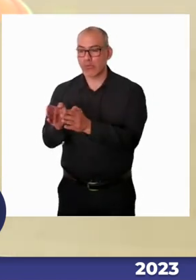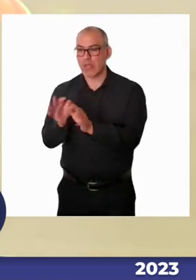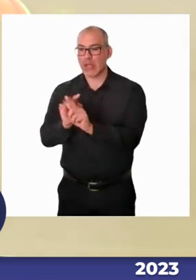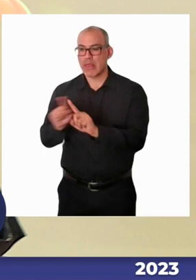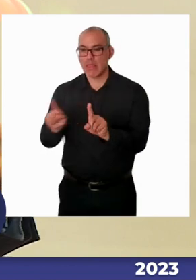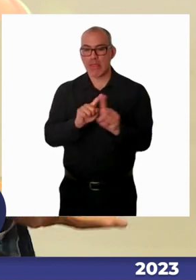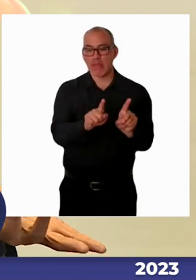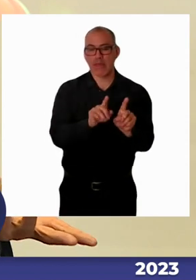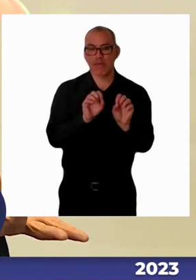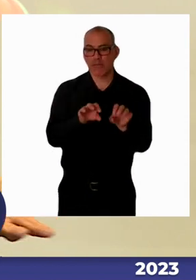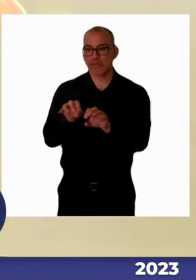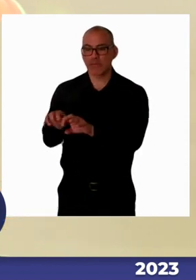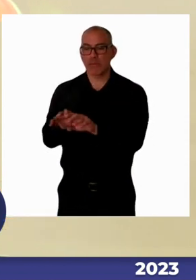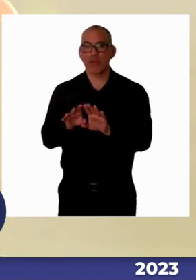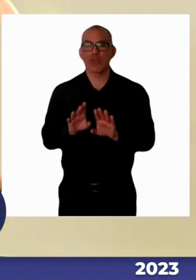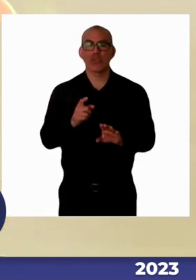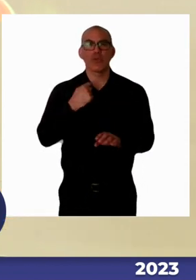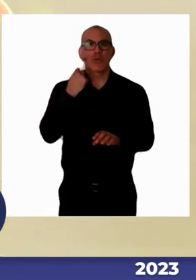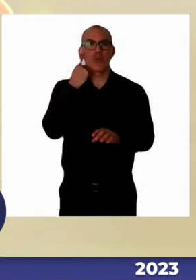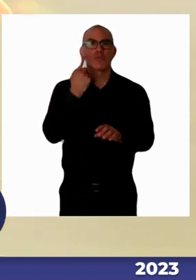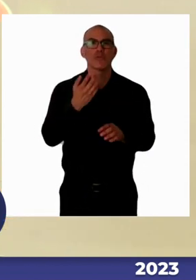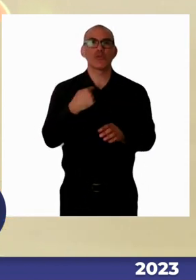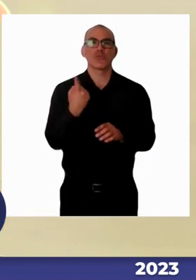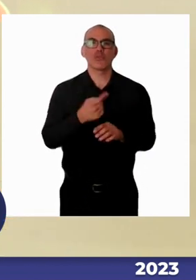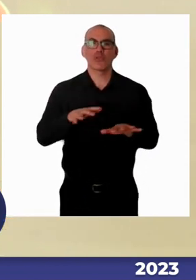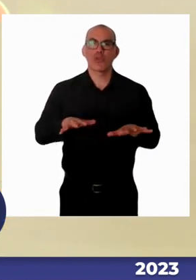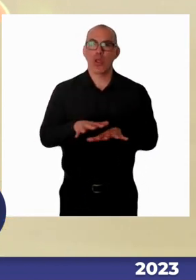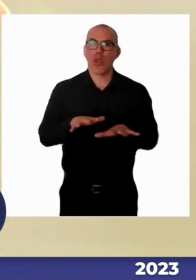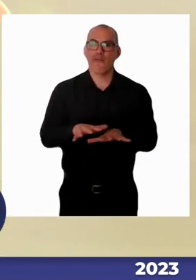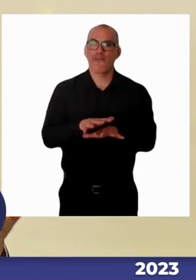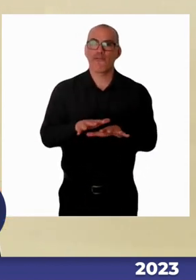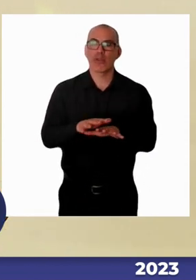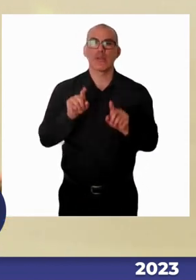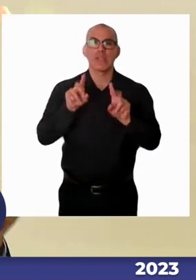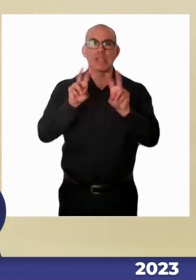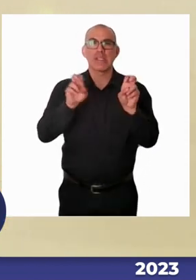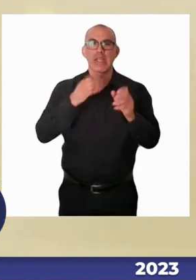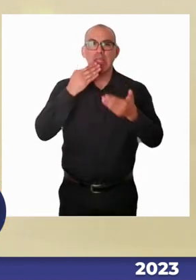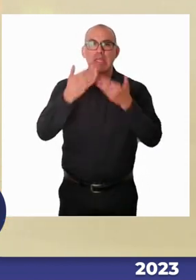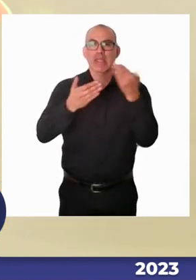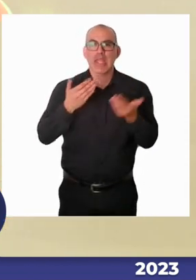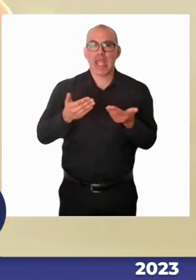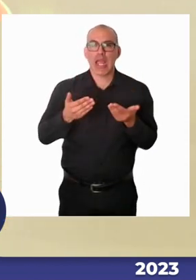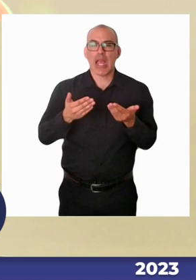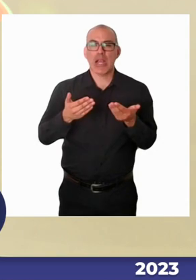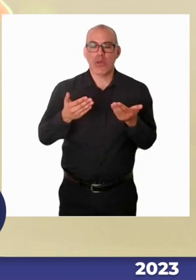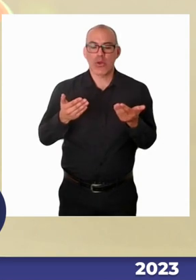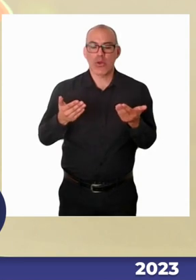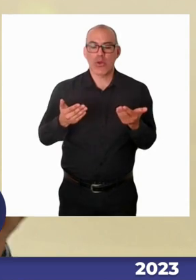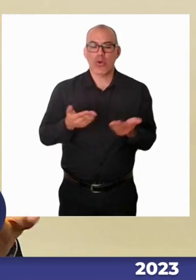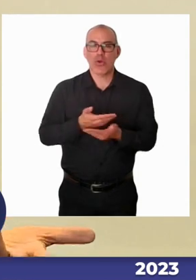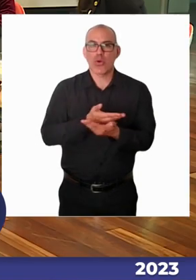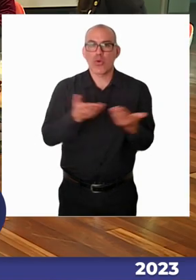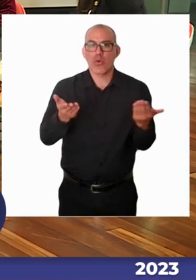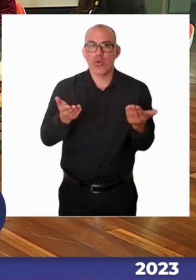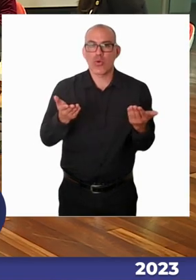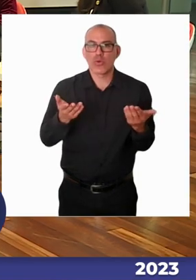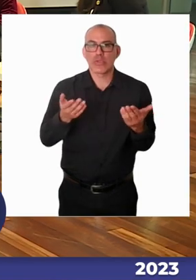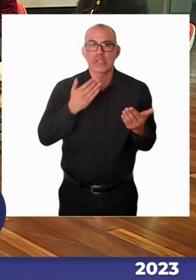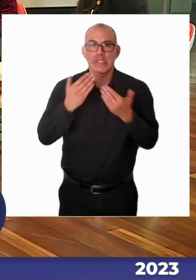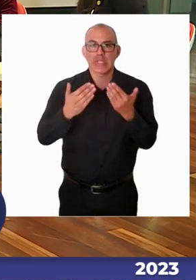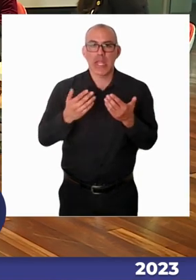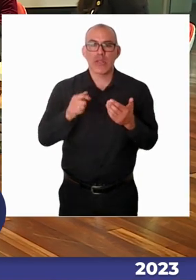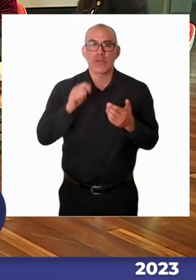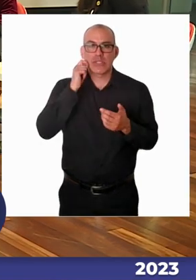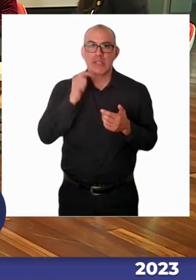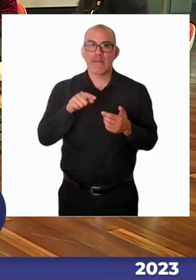conciencia colectiva, debemos entender todos como sociedad, y no esconder a las personas en esta situación. ¿Cuántos adultos mayores los